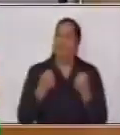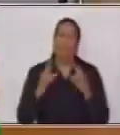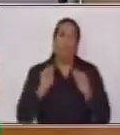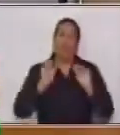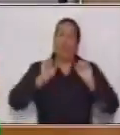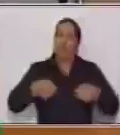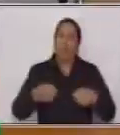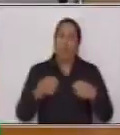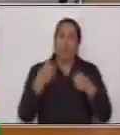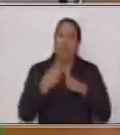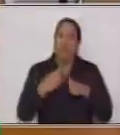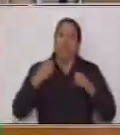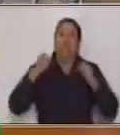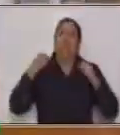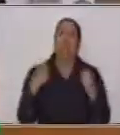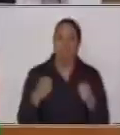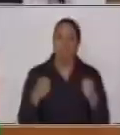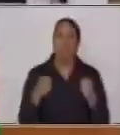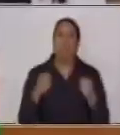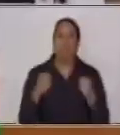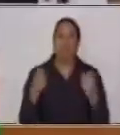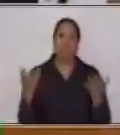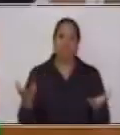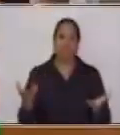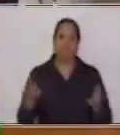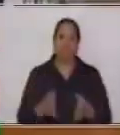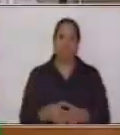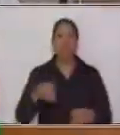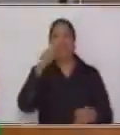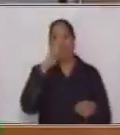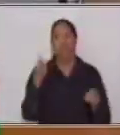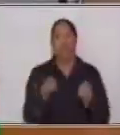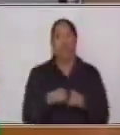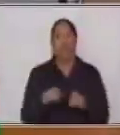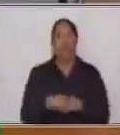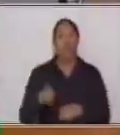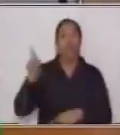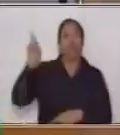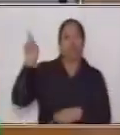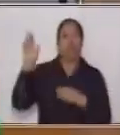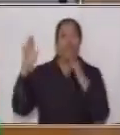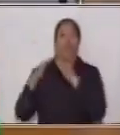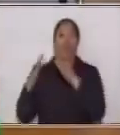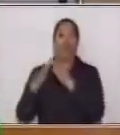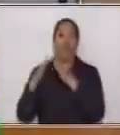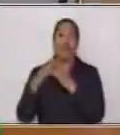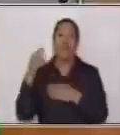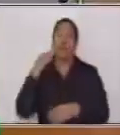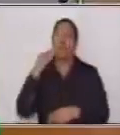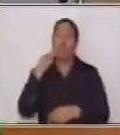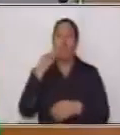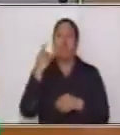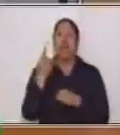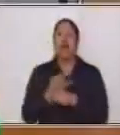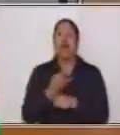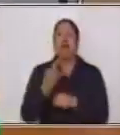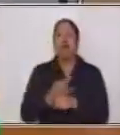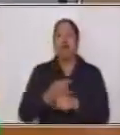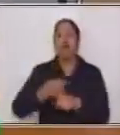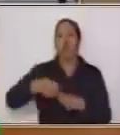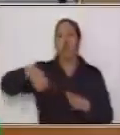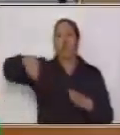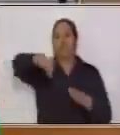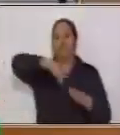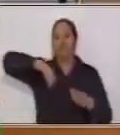es muy dura. También, en la casa, mamá utiliza una paleta para